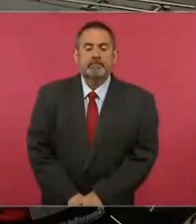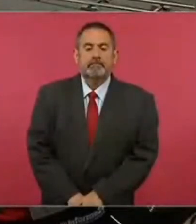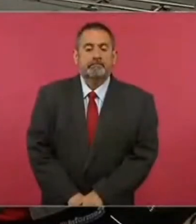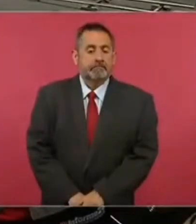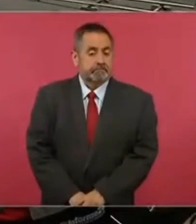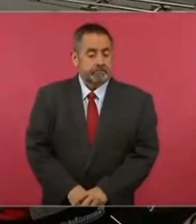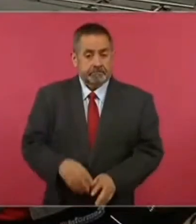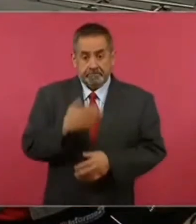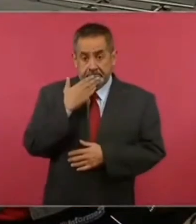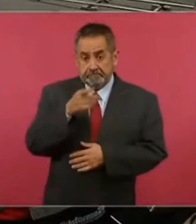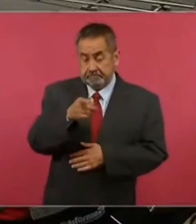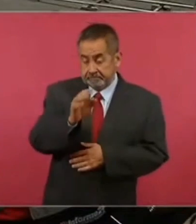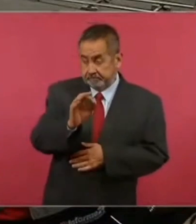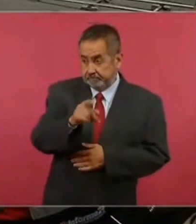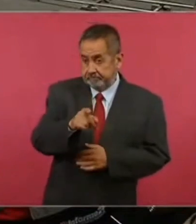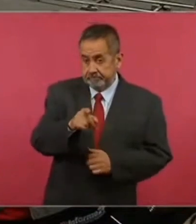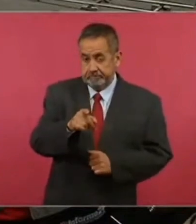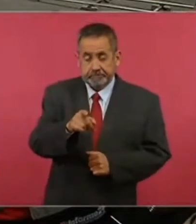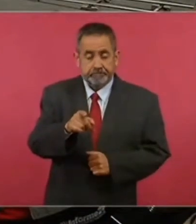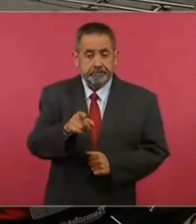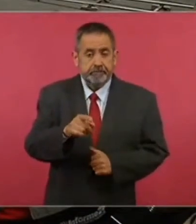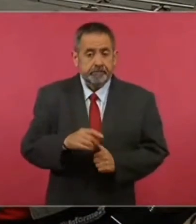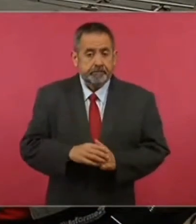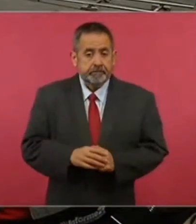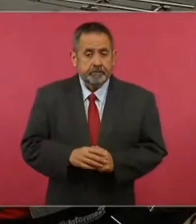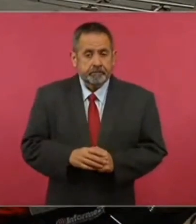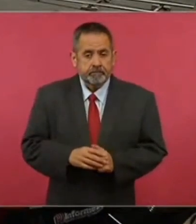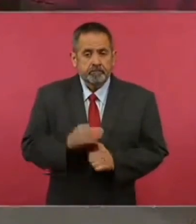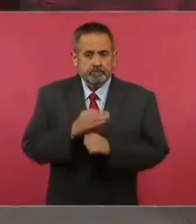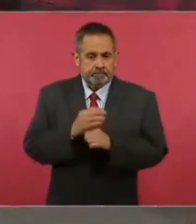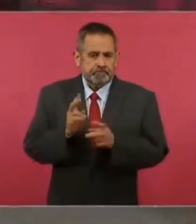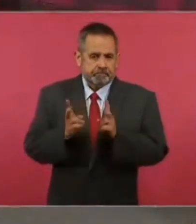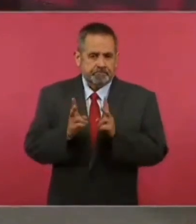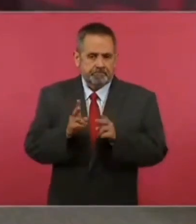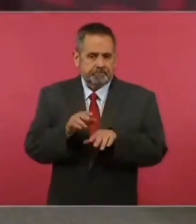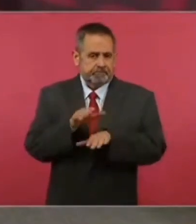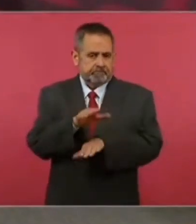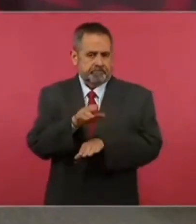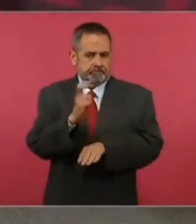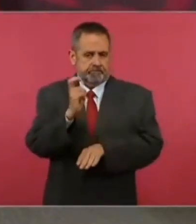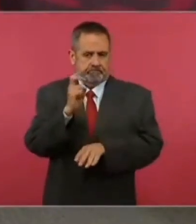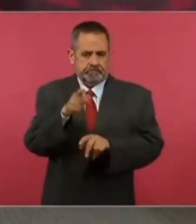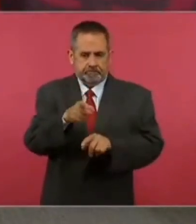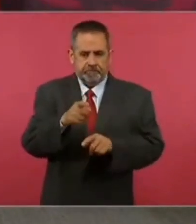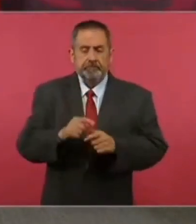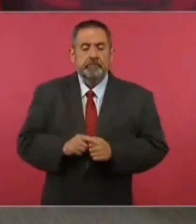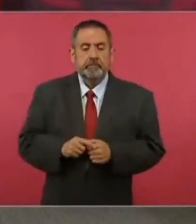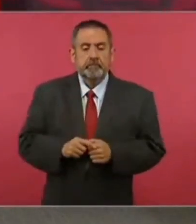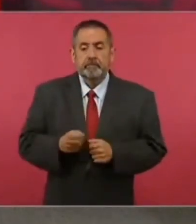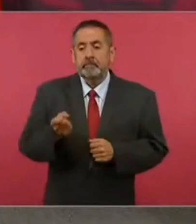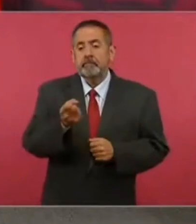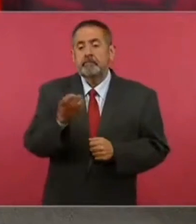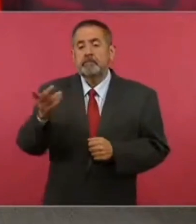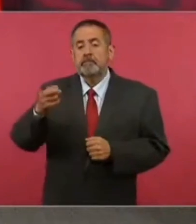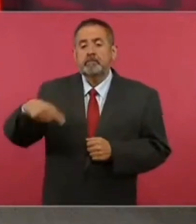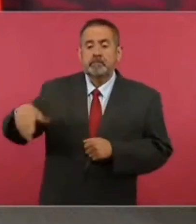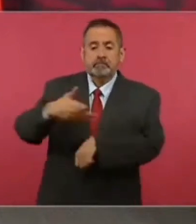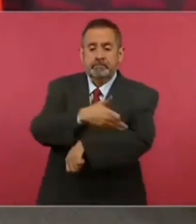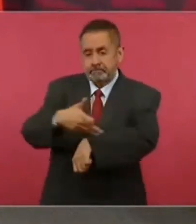hablamos del tema, para que los familiares nos ayuden,